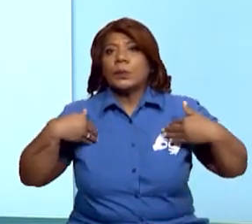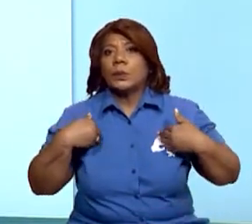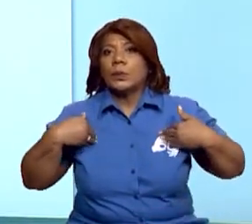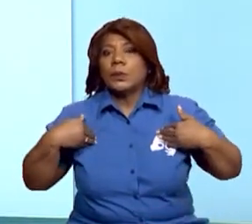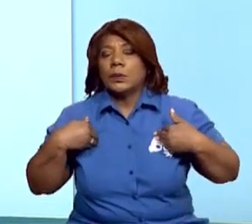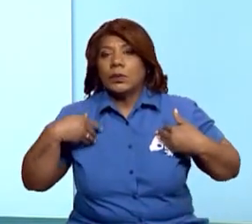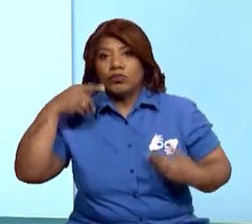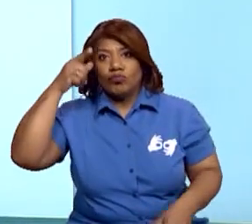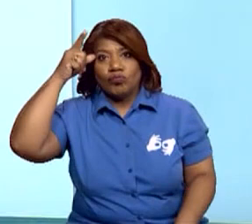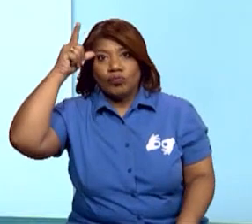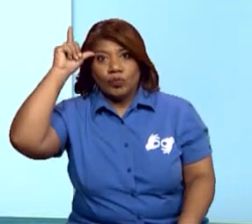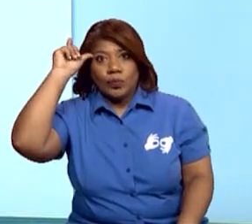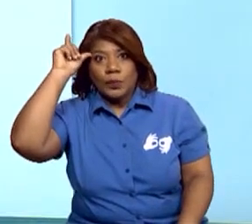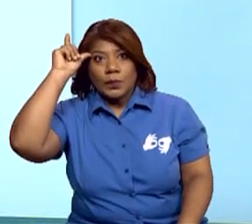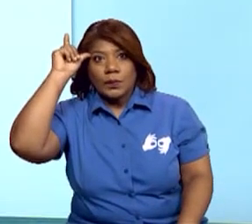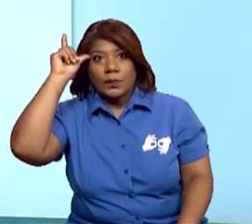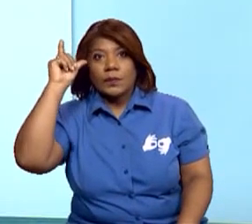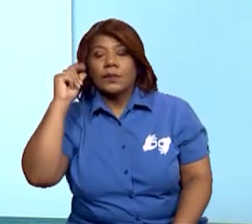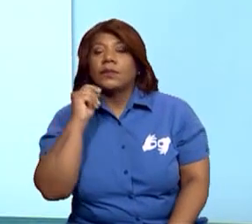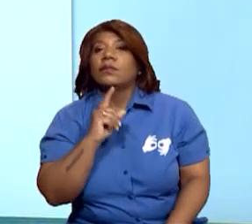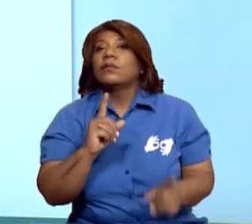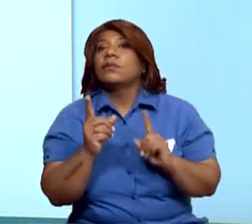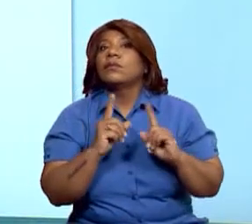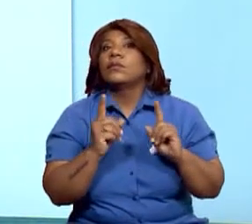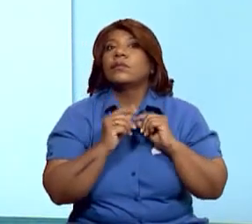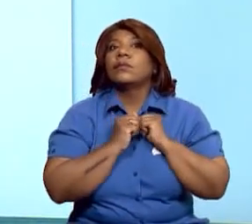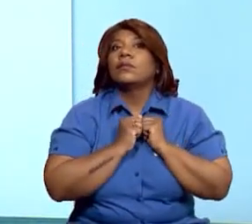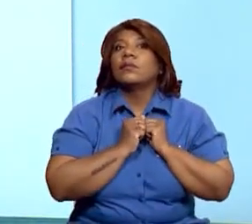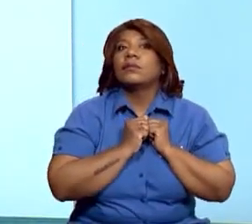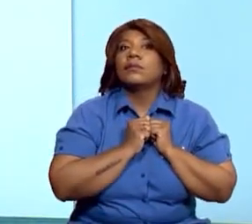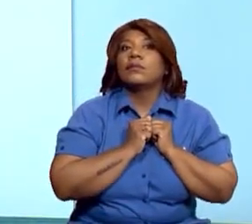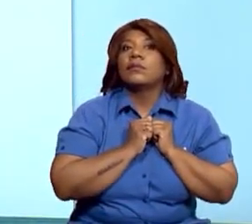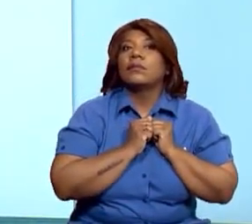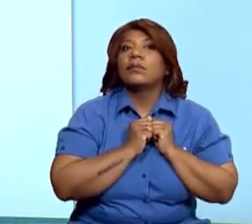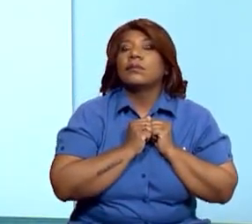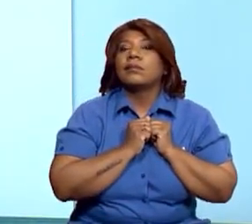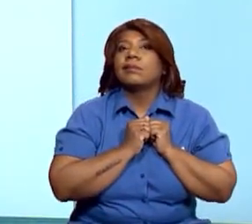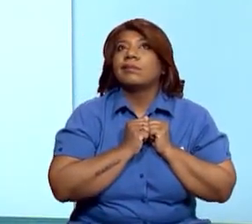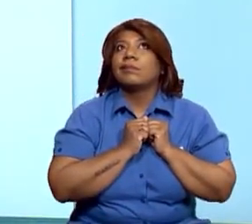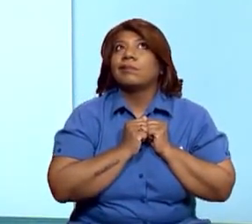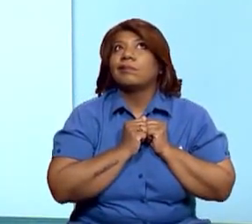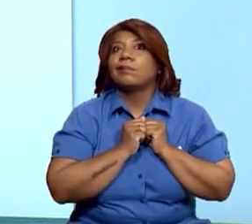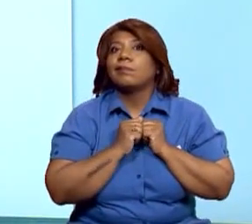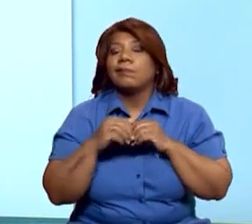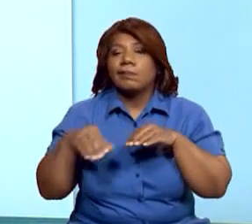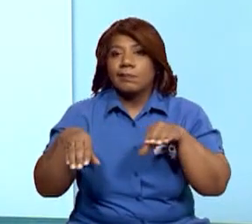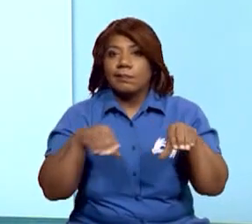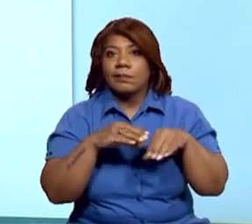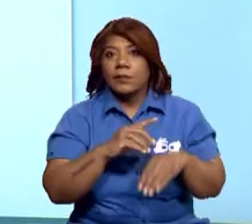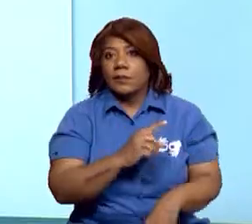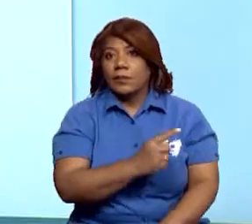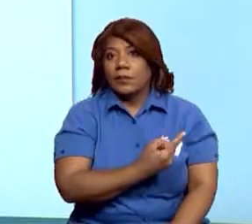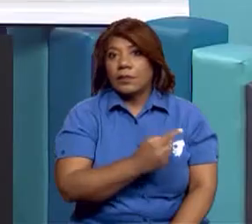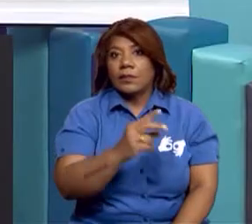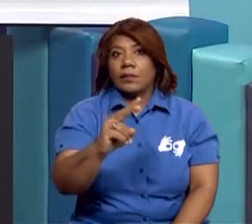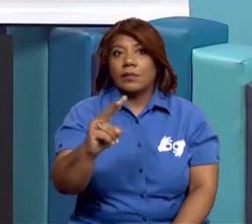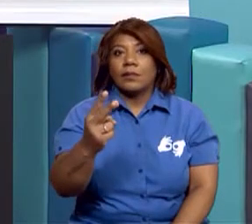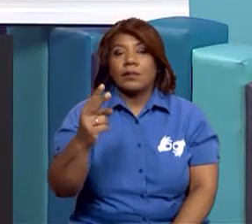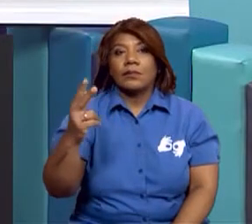como unas vacas. ¿Ok? Si las puedes ver bien. A ver, ¿qué sería esa actividad que está haciendo esta persona?